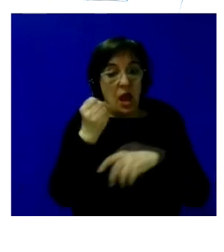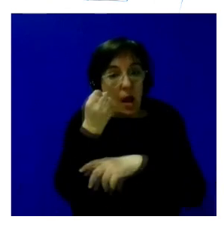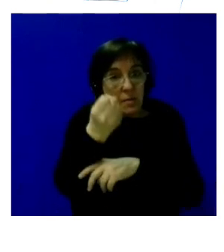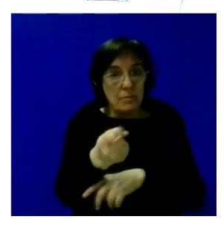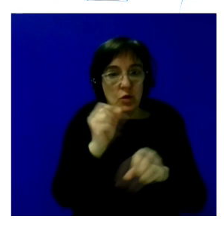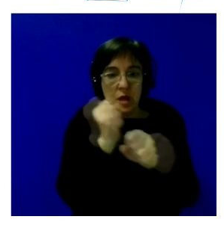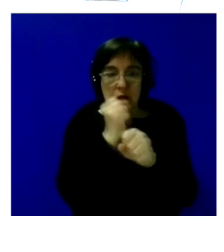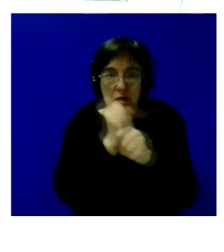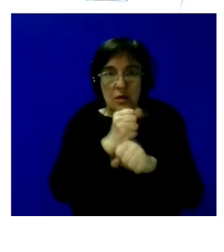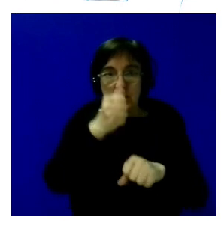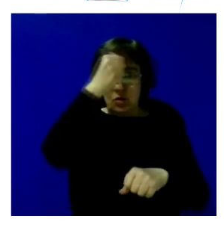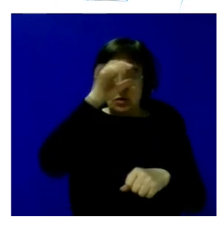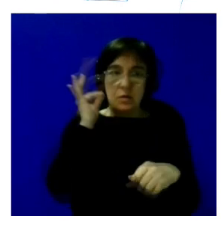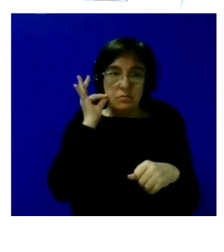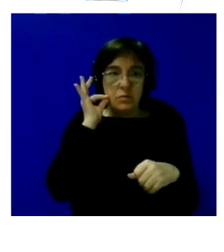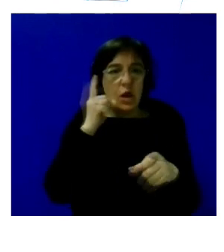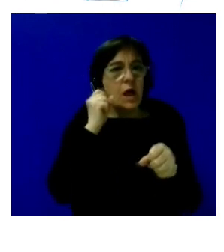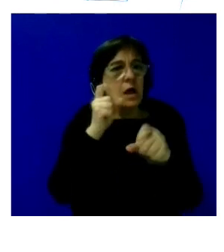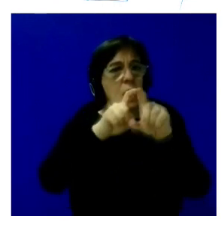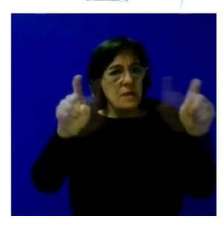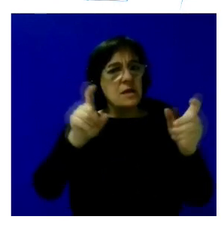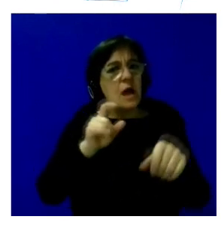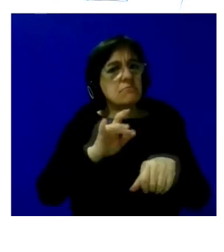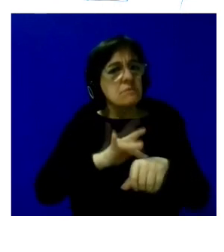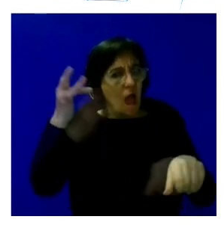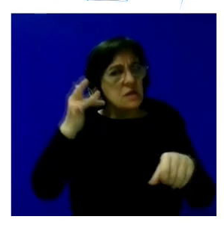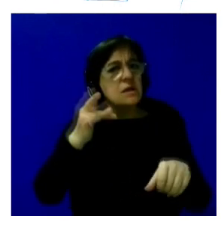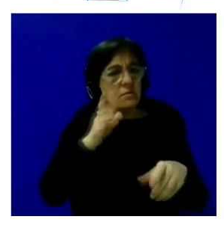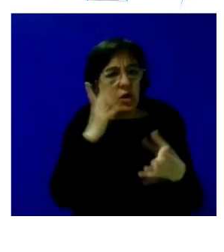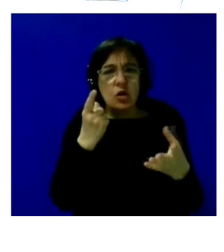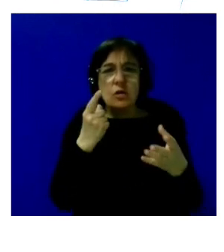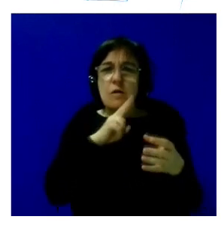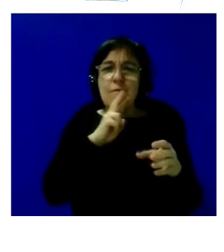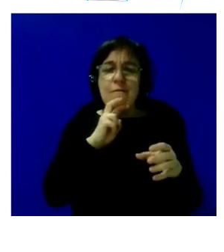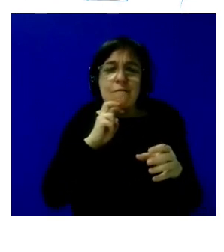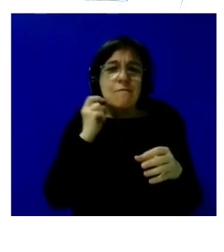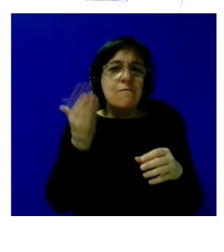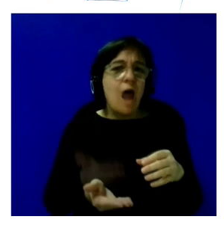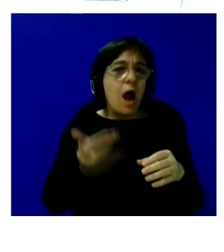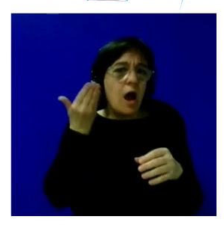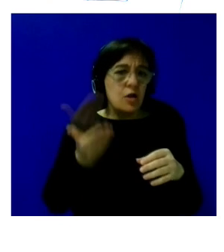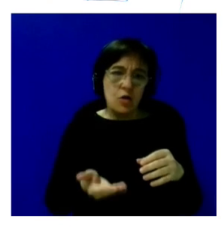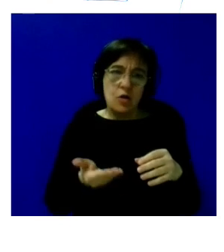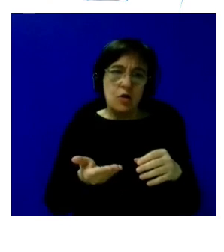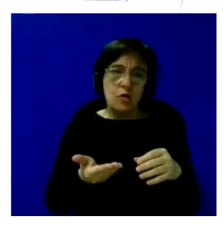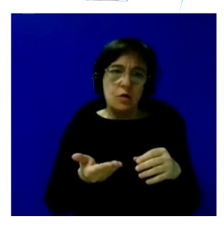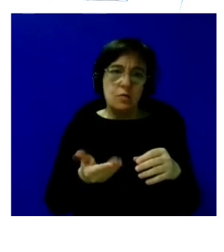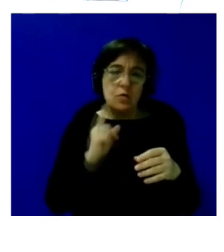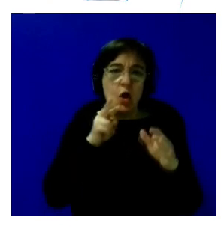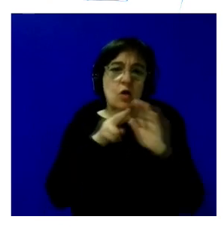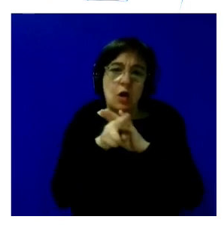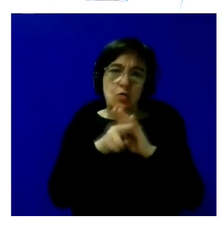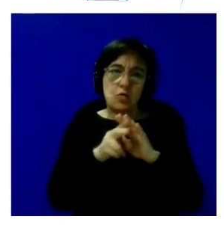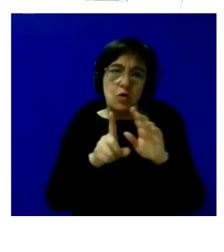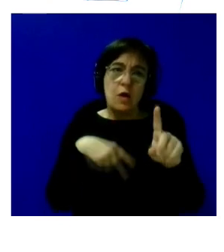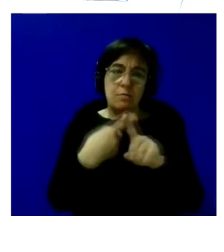trabajadores y trabajadoras son empresas sensibles que son como un tesoro para y como un recurso más que